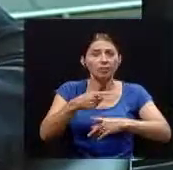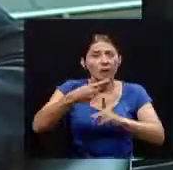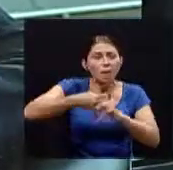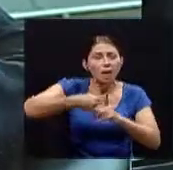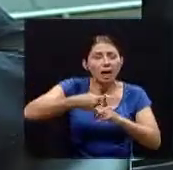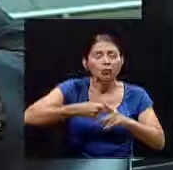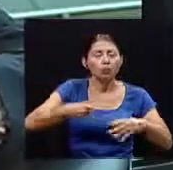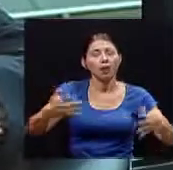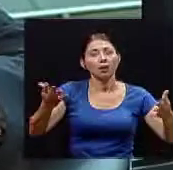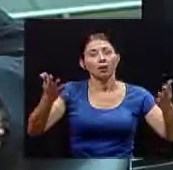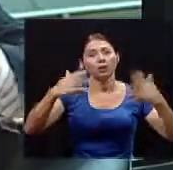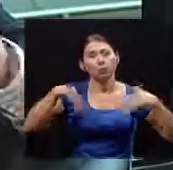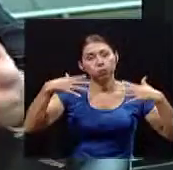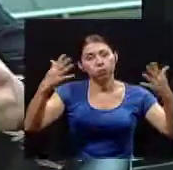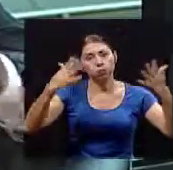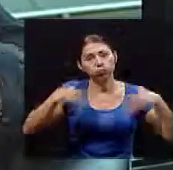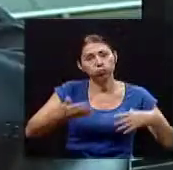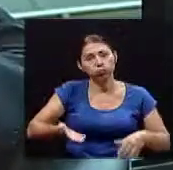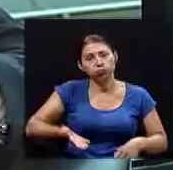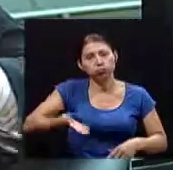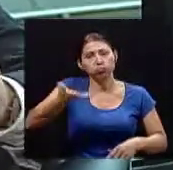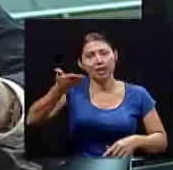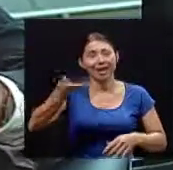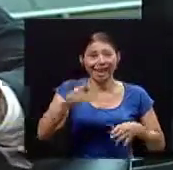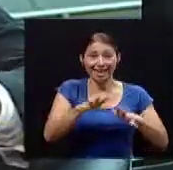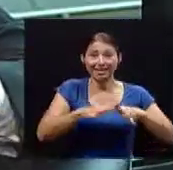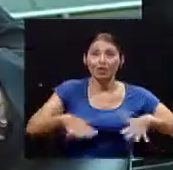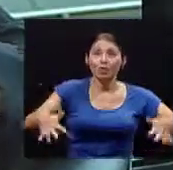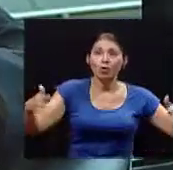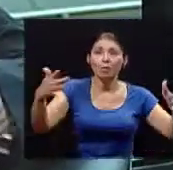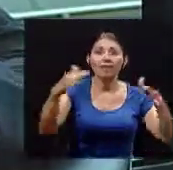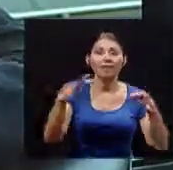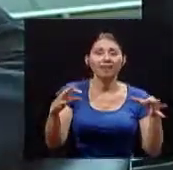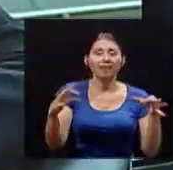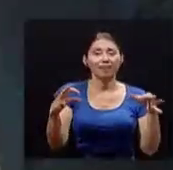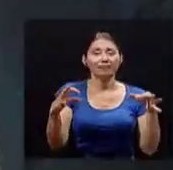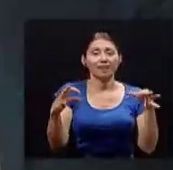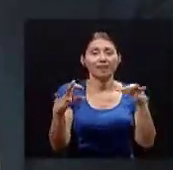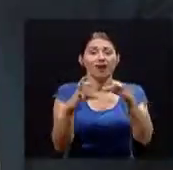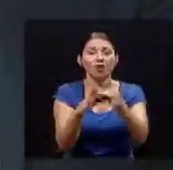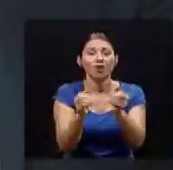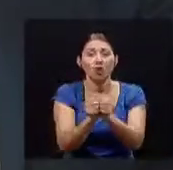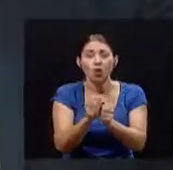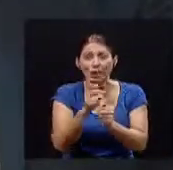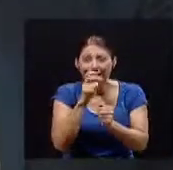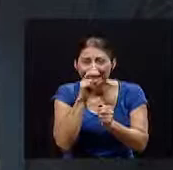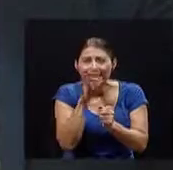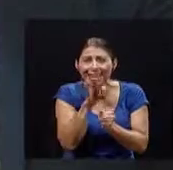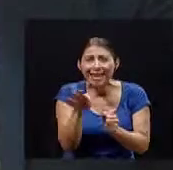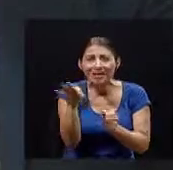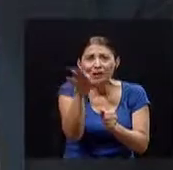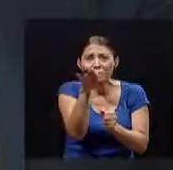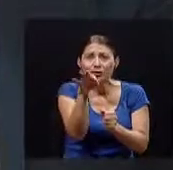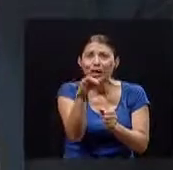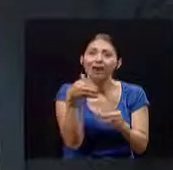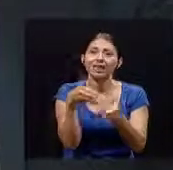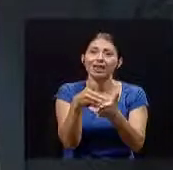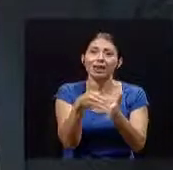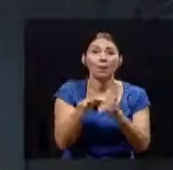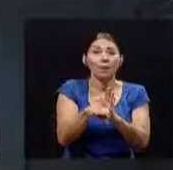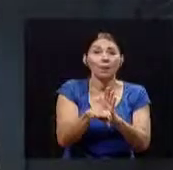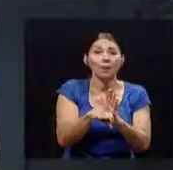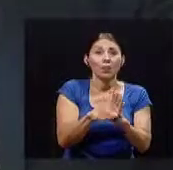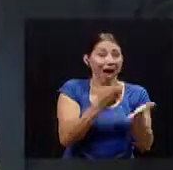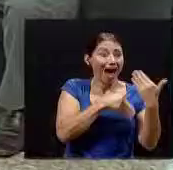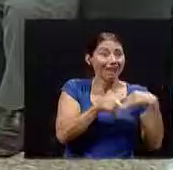va a afectar la relación de ese medio ambiente con los insectos y entonces lugares más fríos donde antes no llegaban